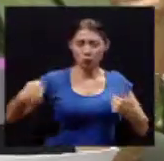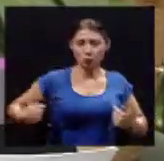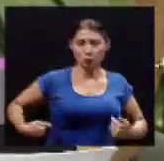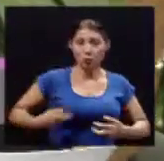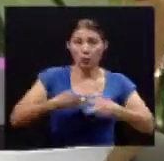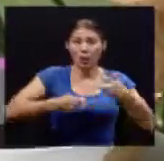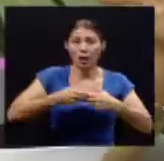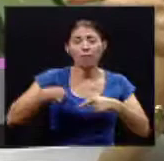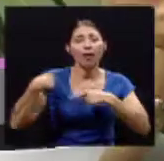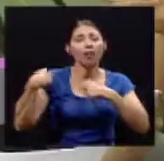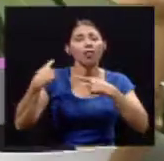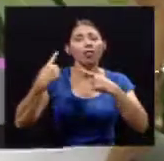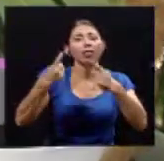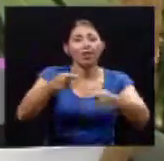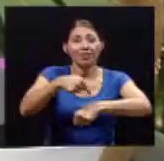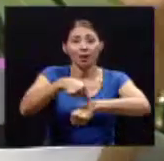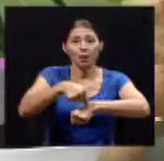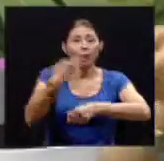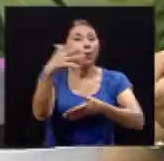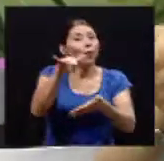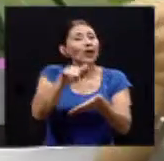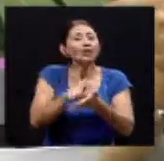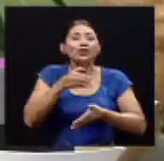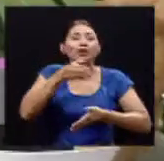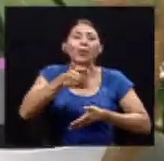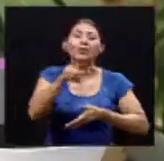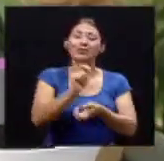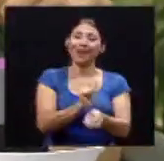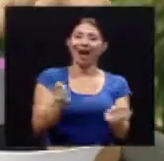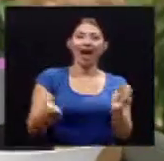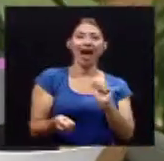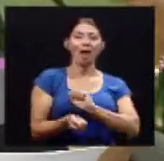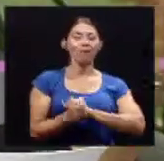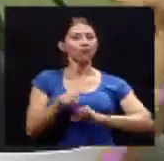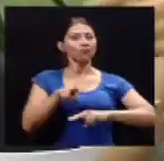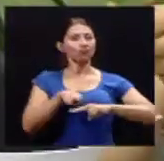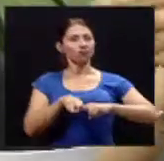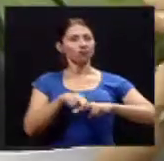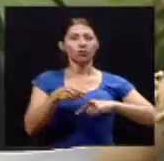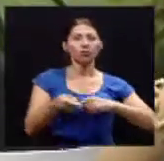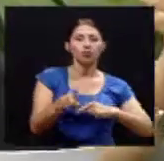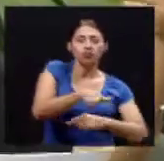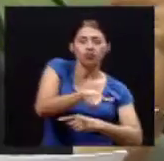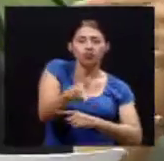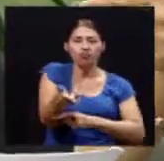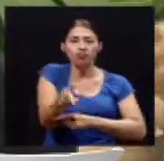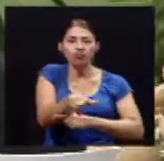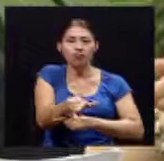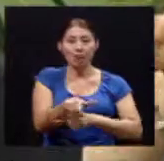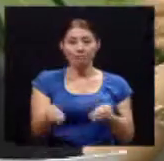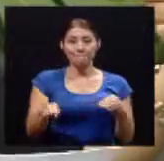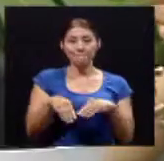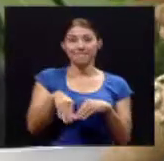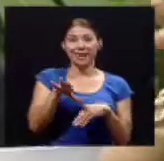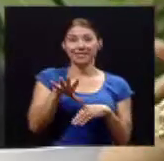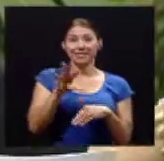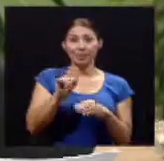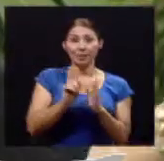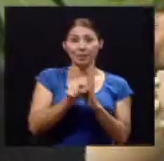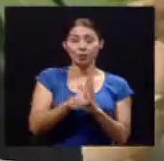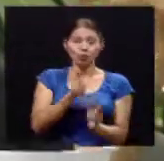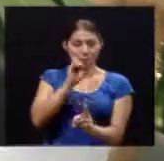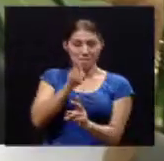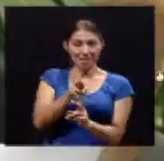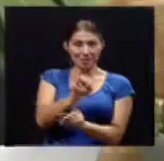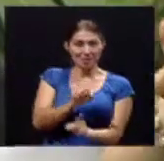por eso lo que se recomienda es cambios de postura no permanecer más de 50 minutos en la misma posición si usted está en una